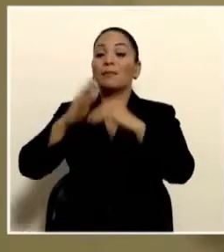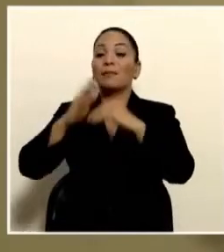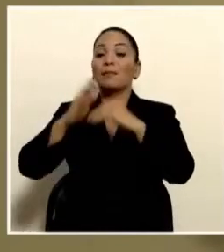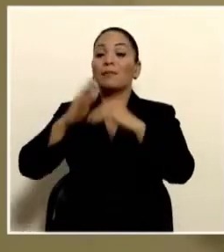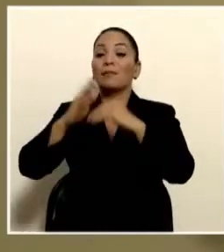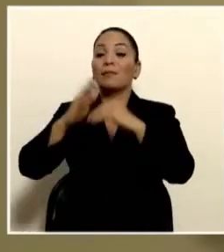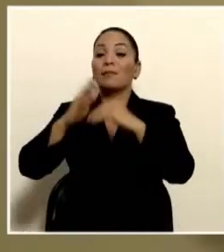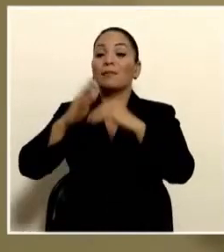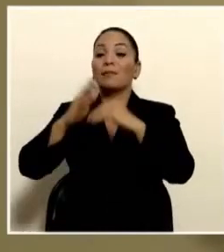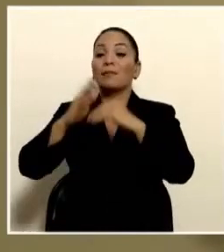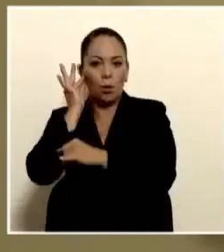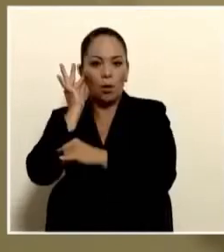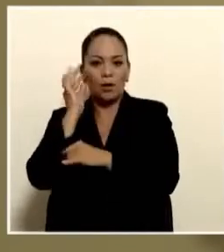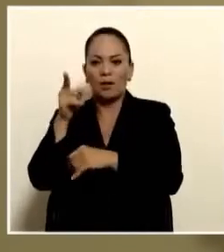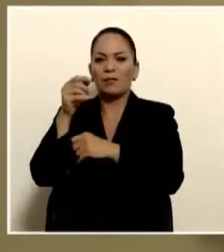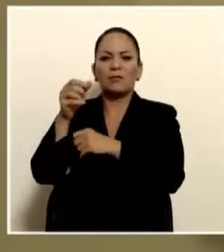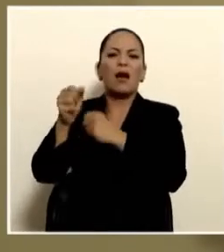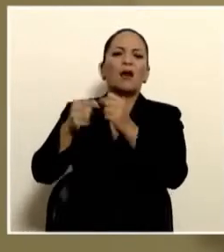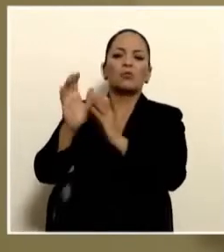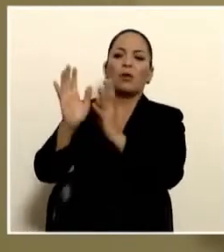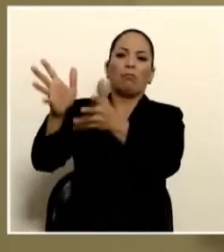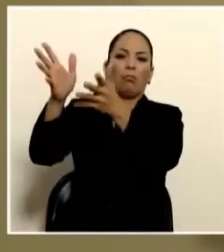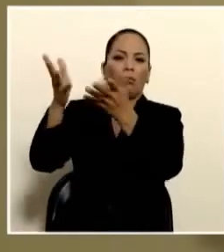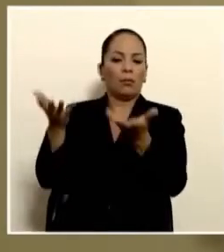que hace años está ahí.